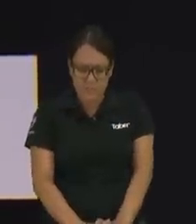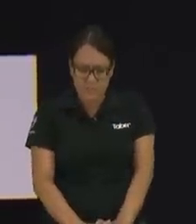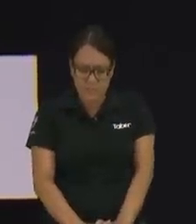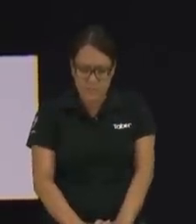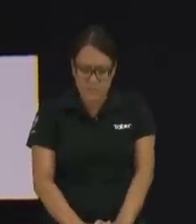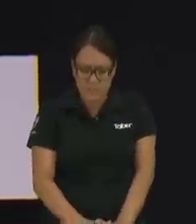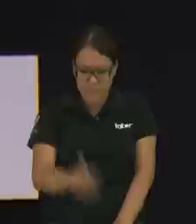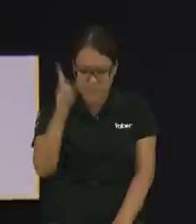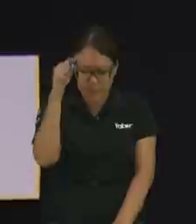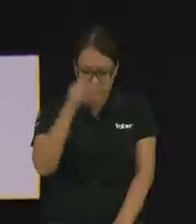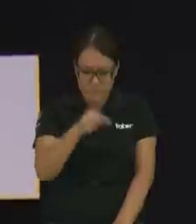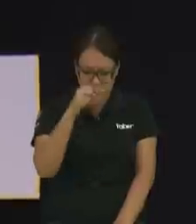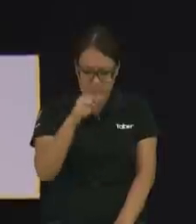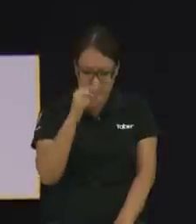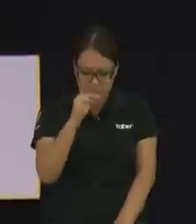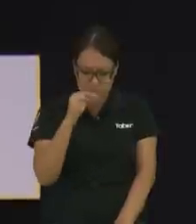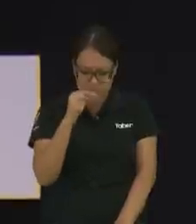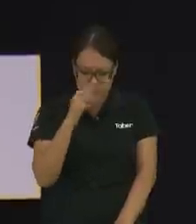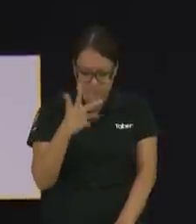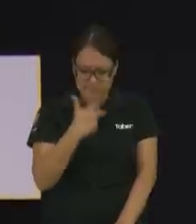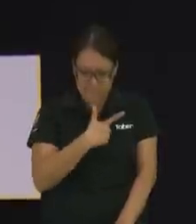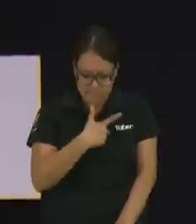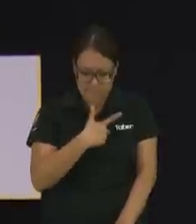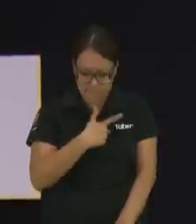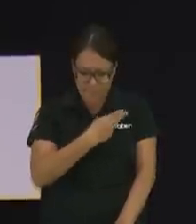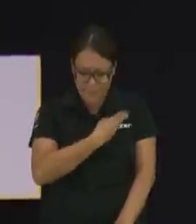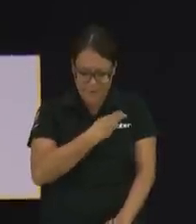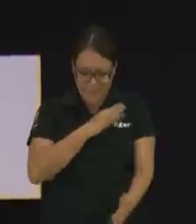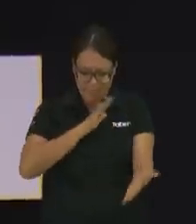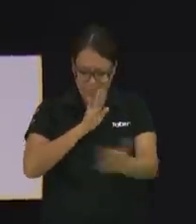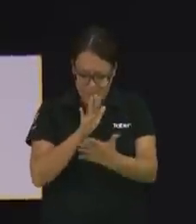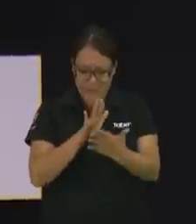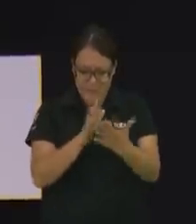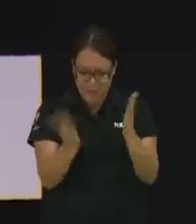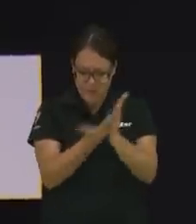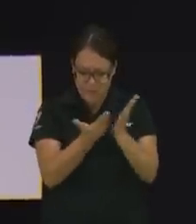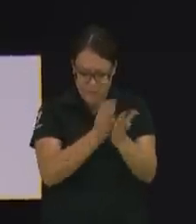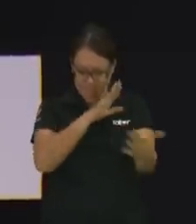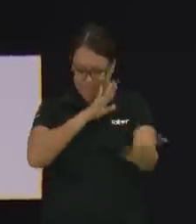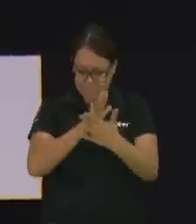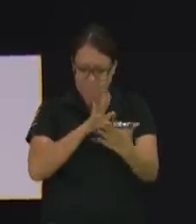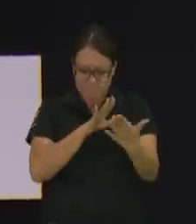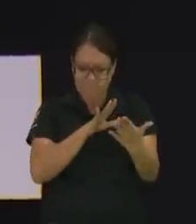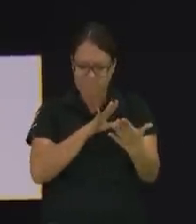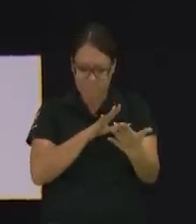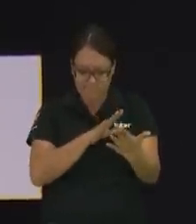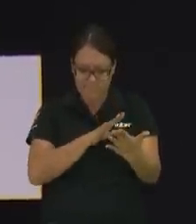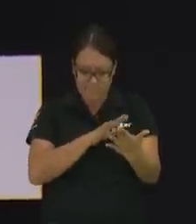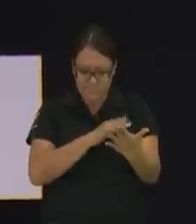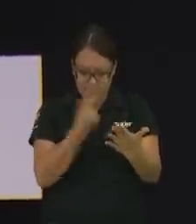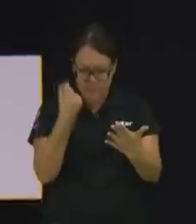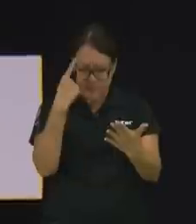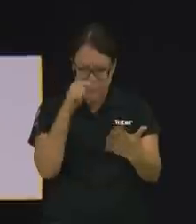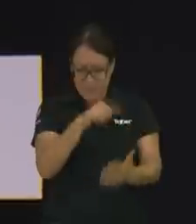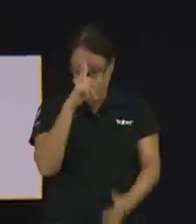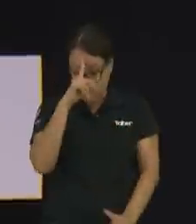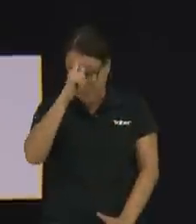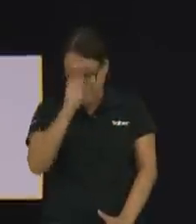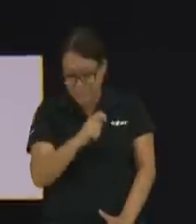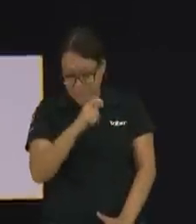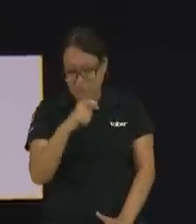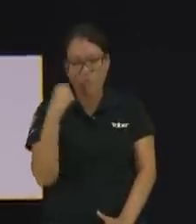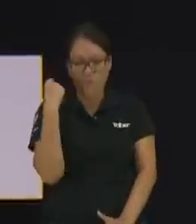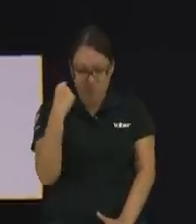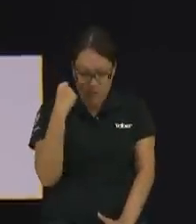Hoy Hemos sido confrontados Por tu palabra la Biblia Este proverbio Señor es